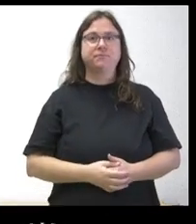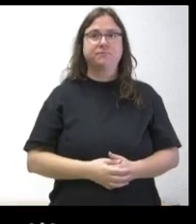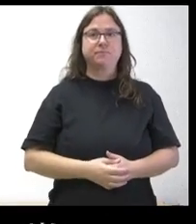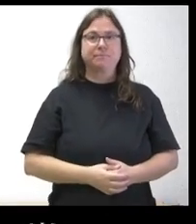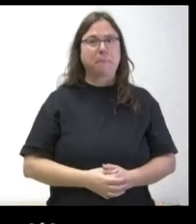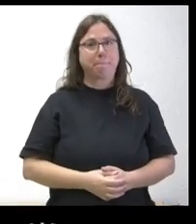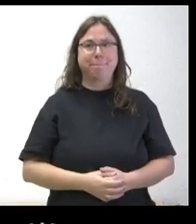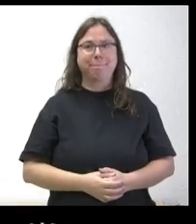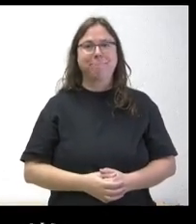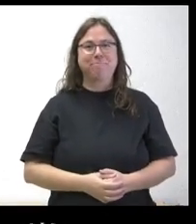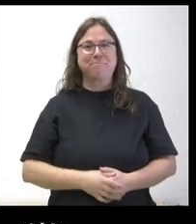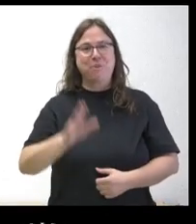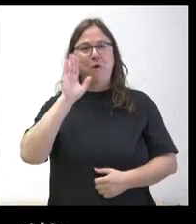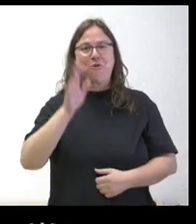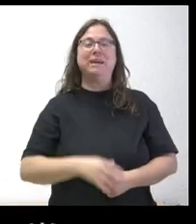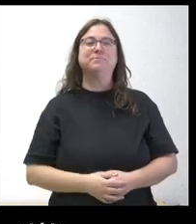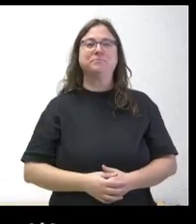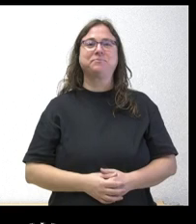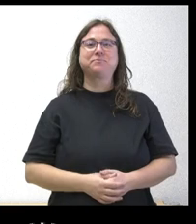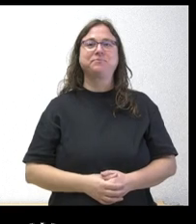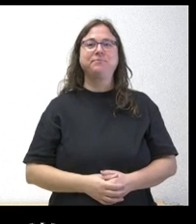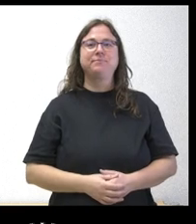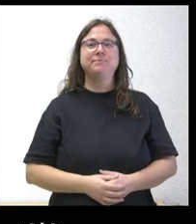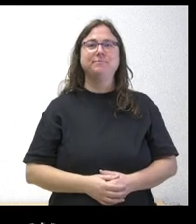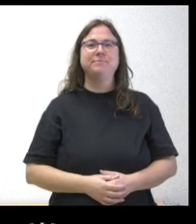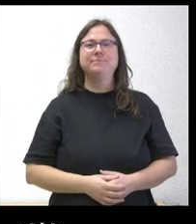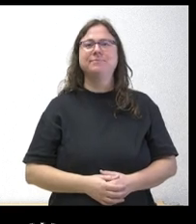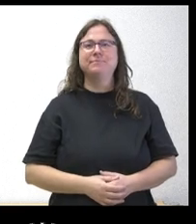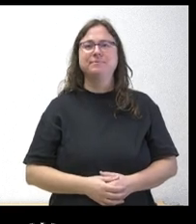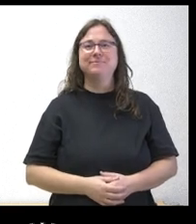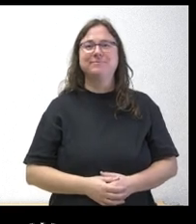Hola ¿Qué tal? Hola Carlos Tocallo Dos preguntitas